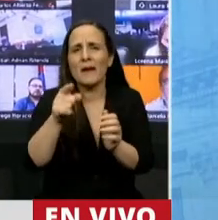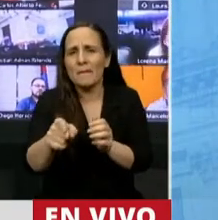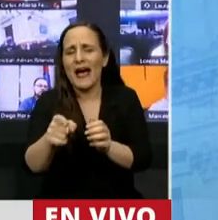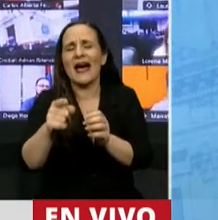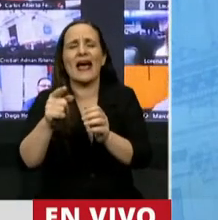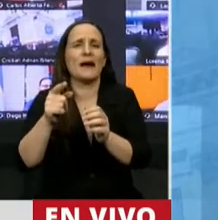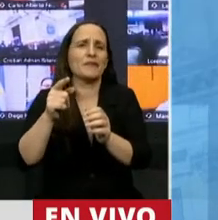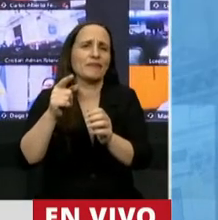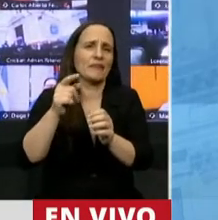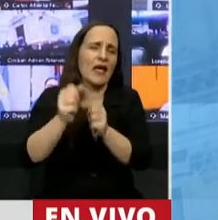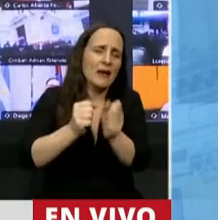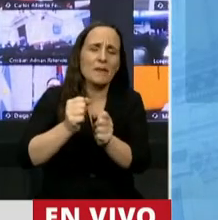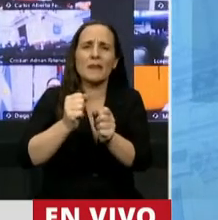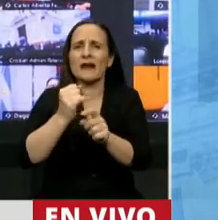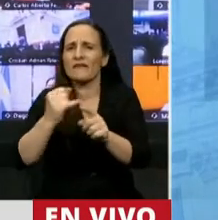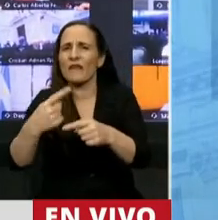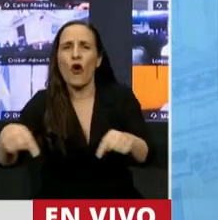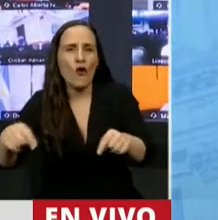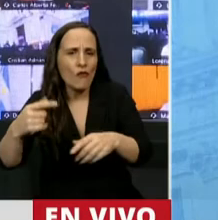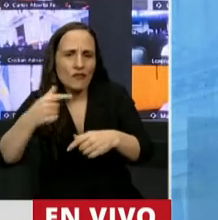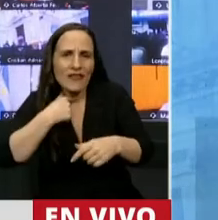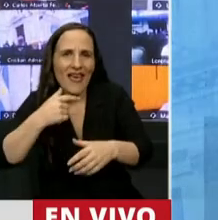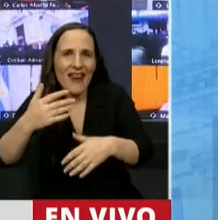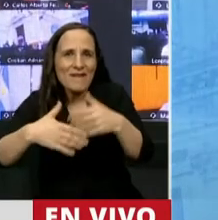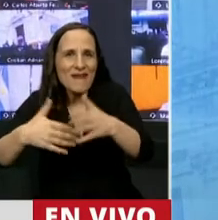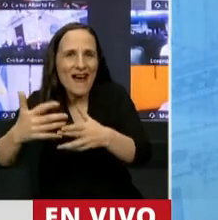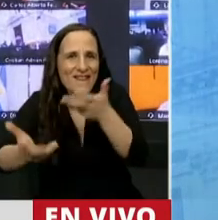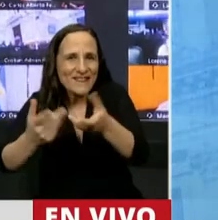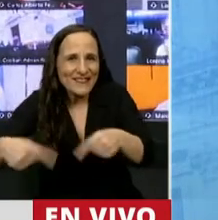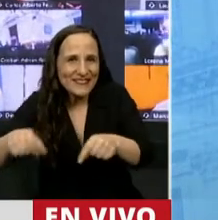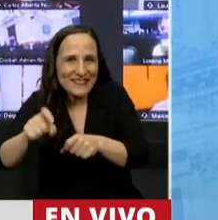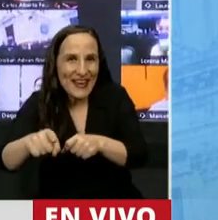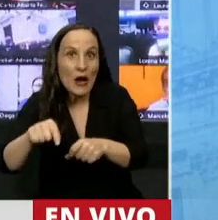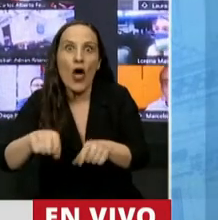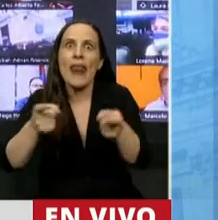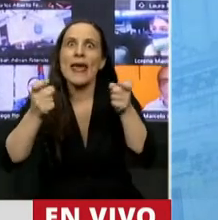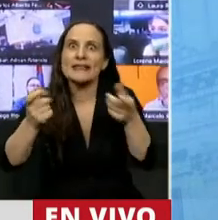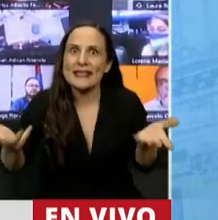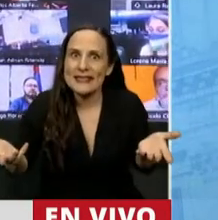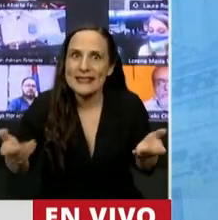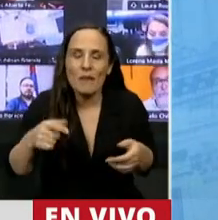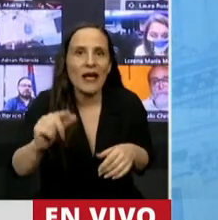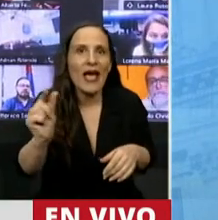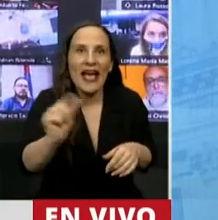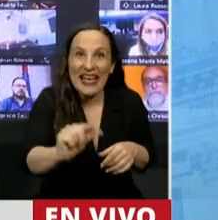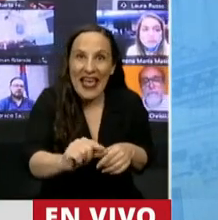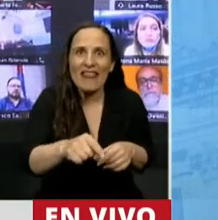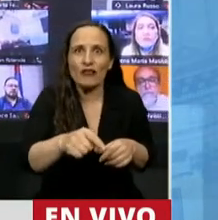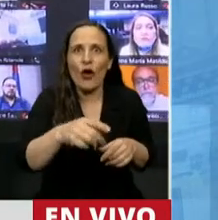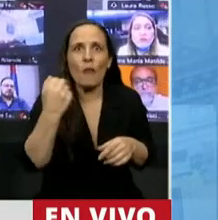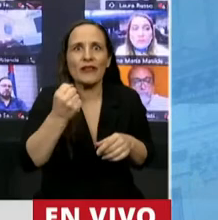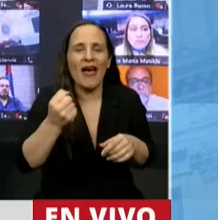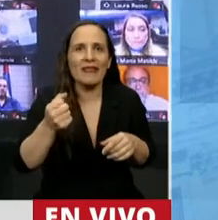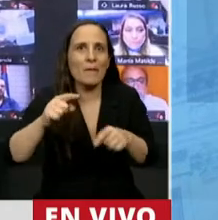pequeños emprendimientos que hoy bien necesitamos, porque el crédito es una de las herramientas de la política